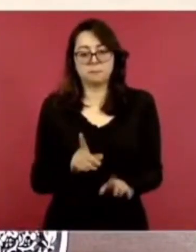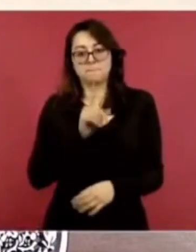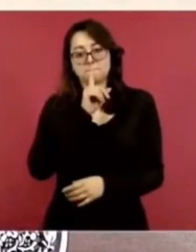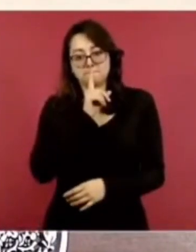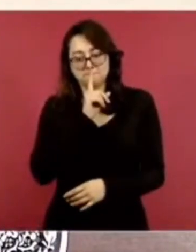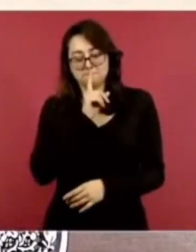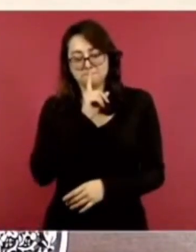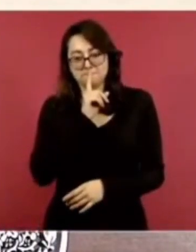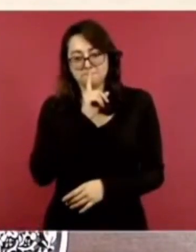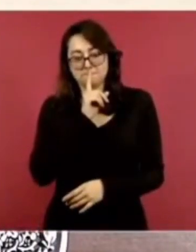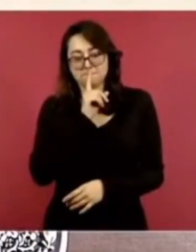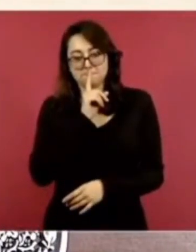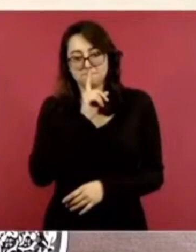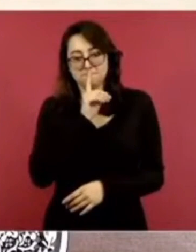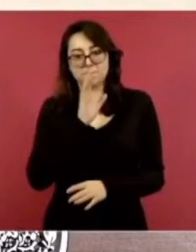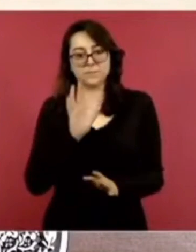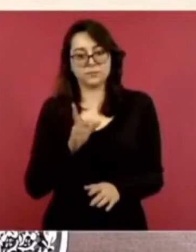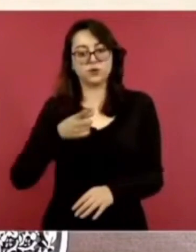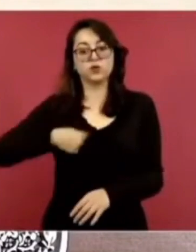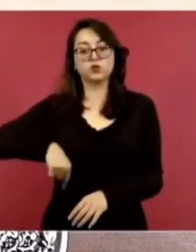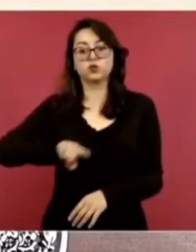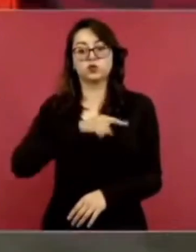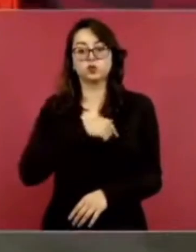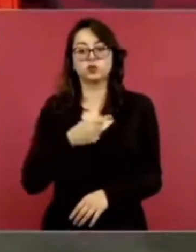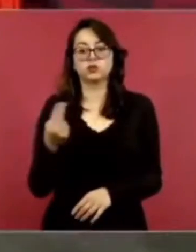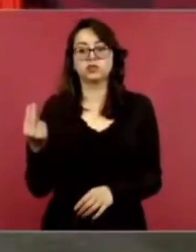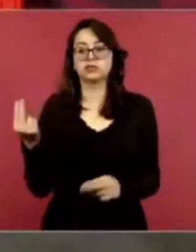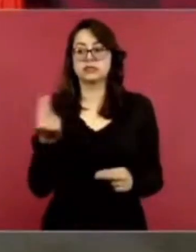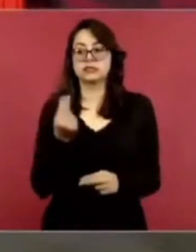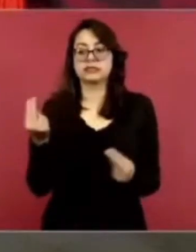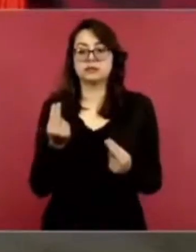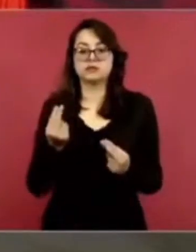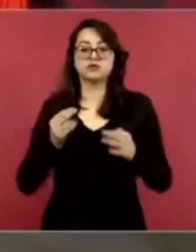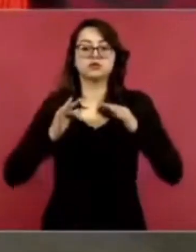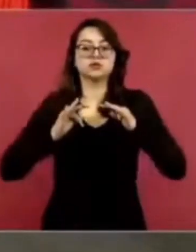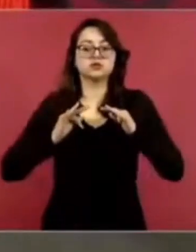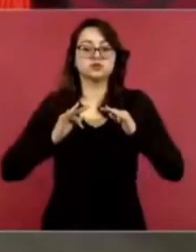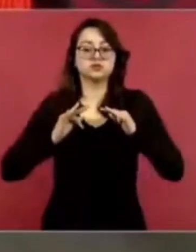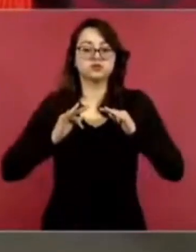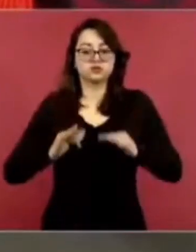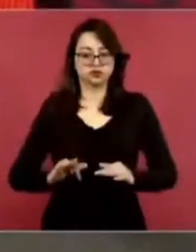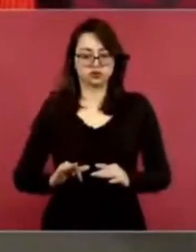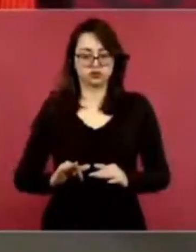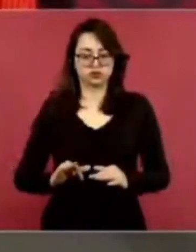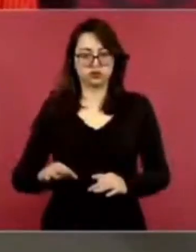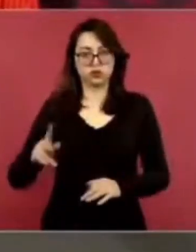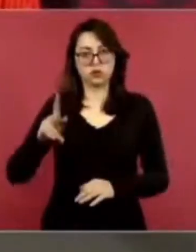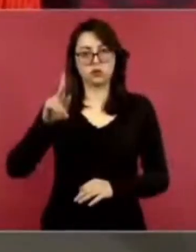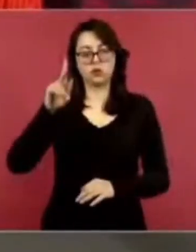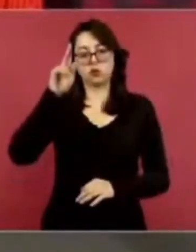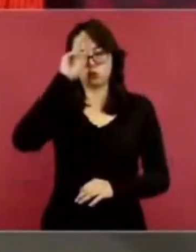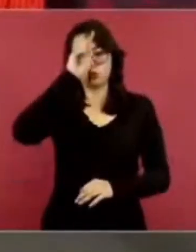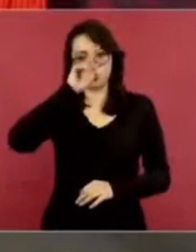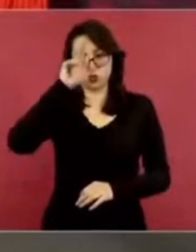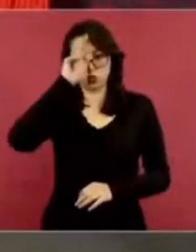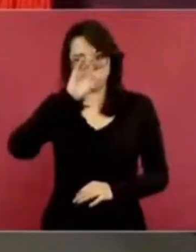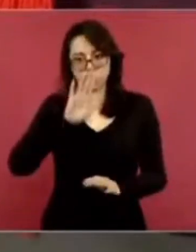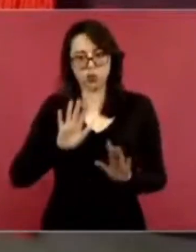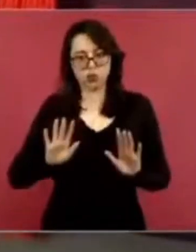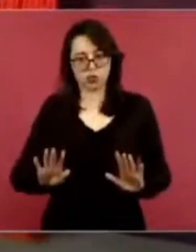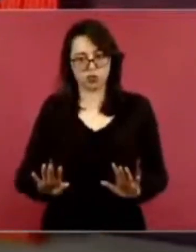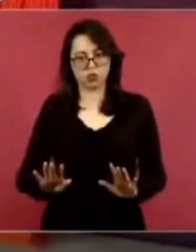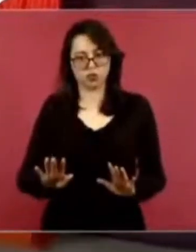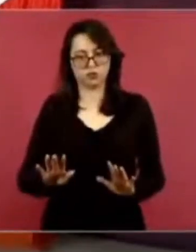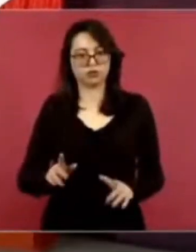de manera prudente, pero sí estamos buscando la